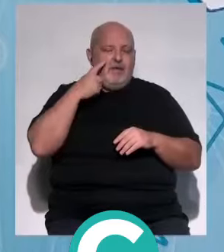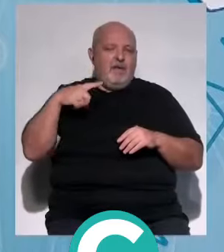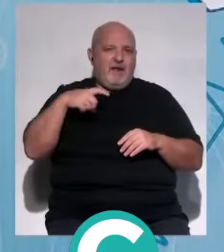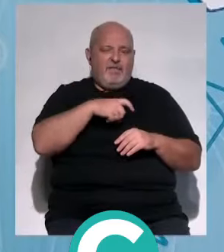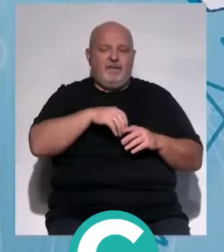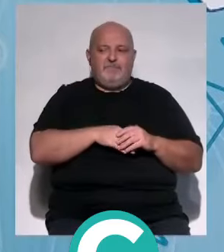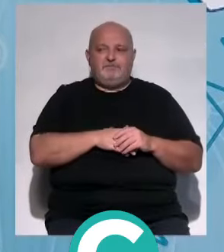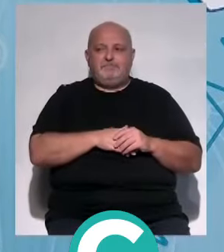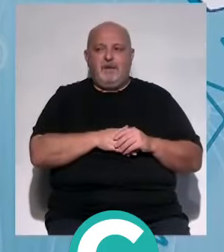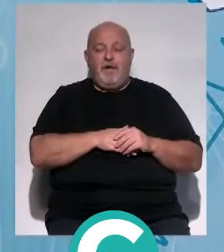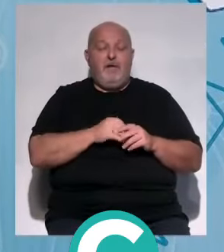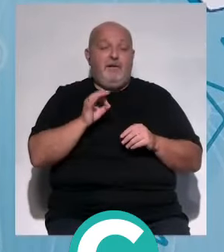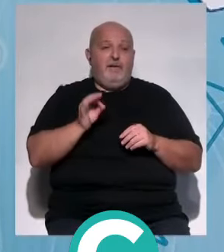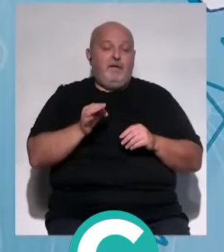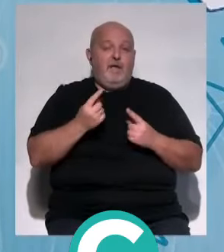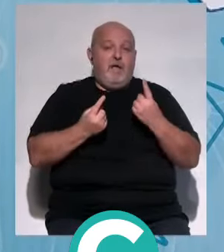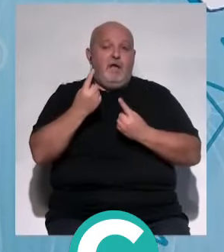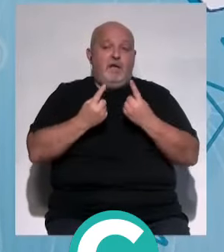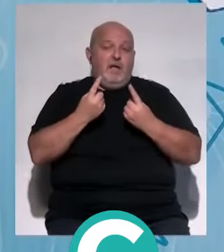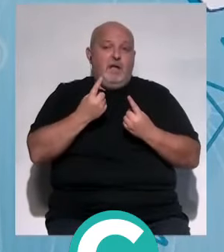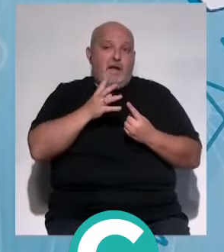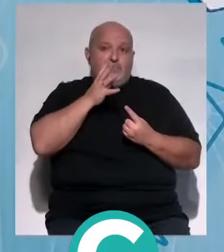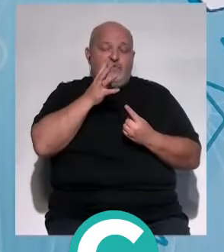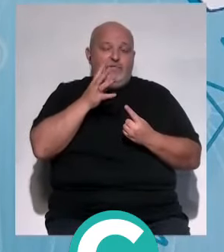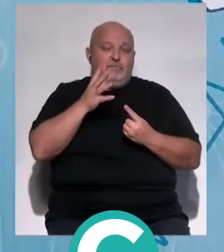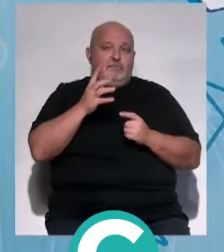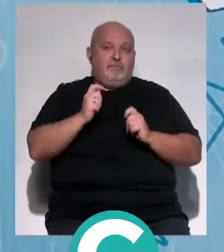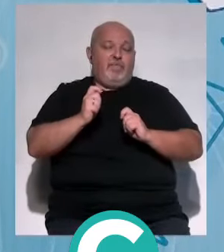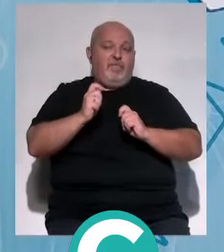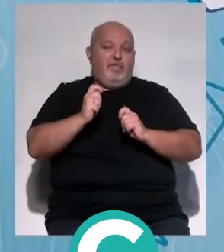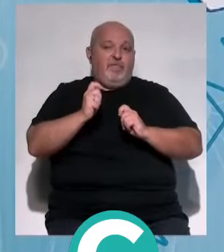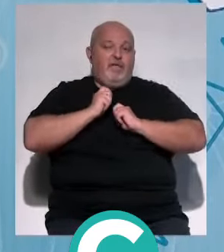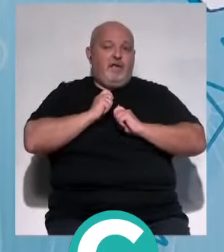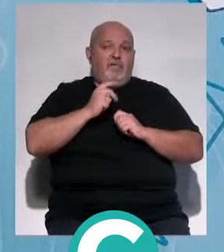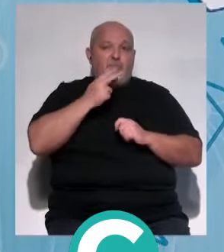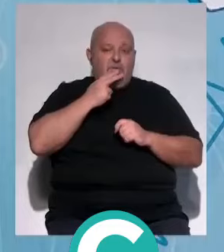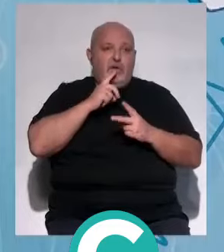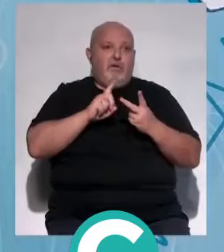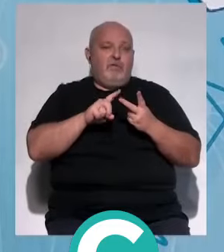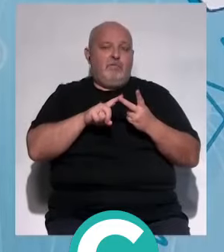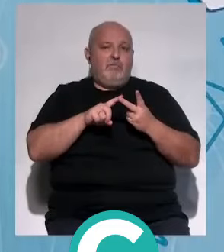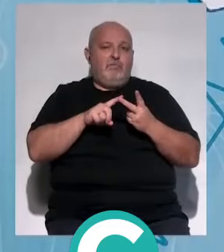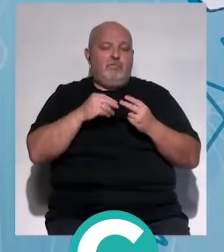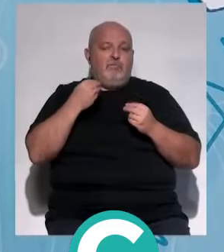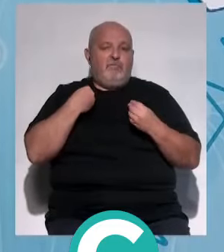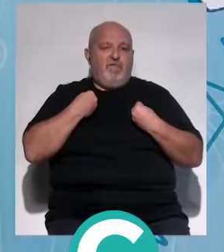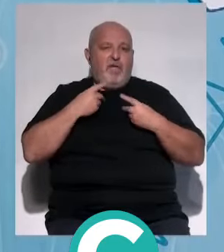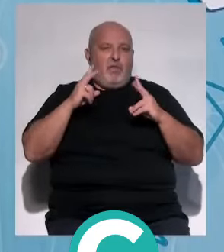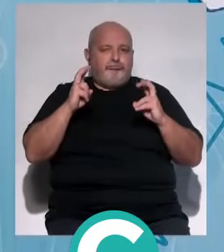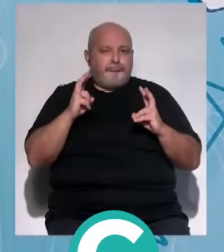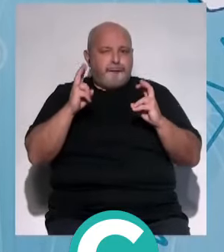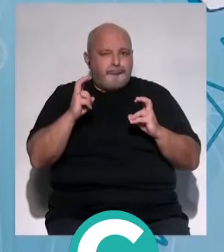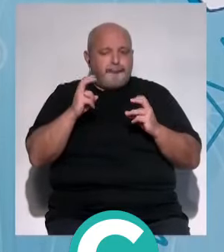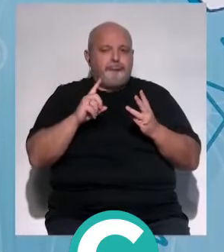cáncer. Es verdad que hay ciertos factores que te van a predisponer si eres fumadora, si llevas una vida sedentaria,